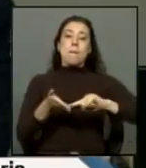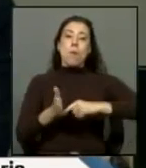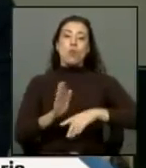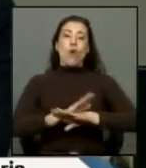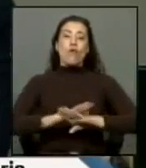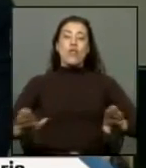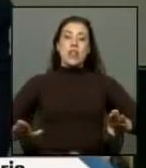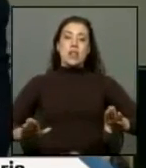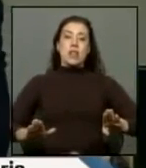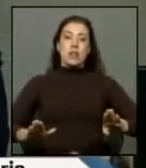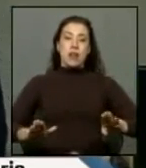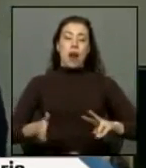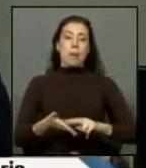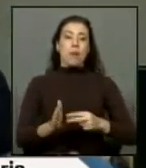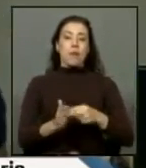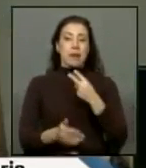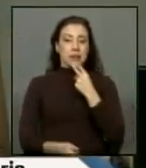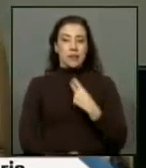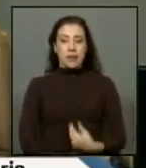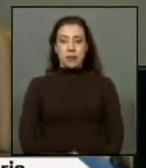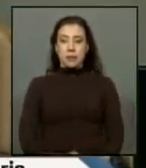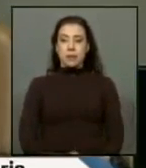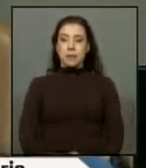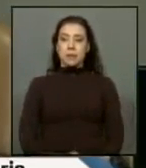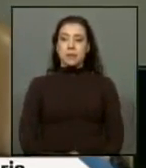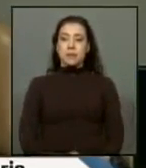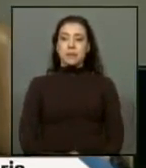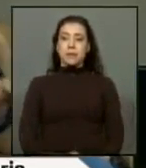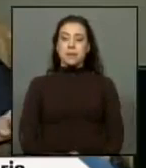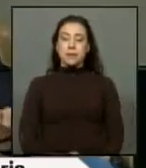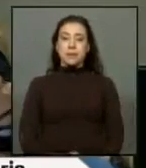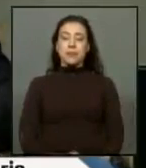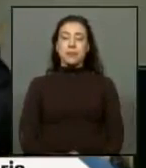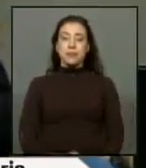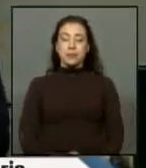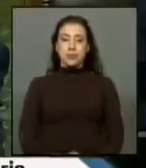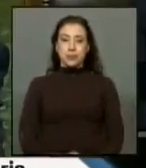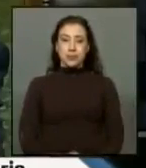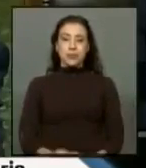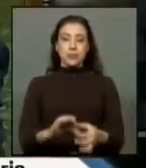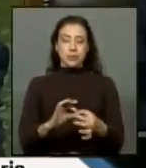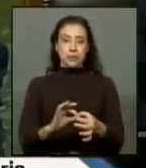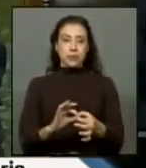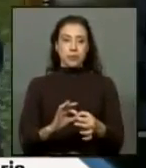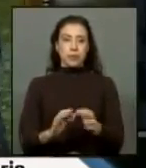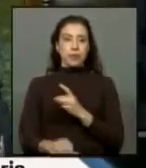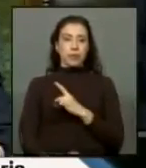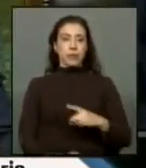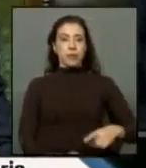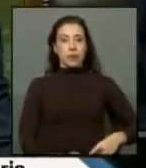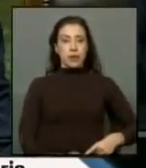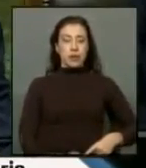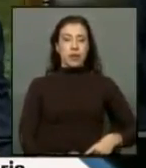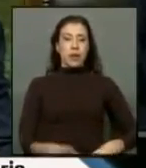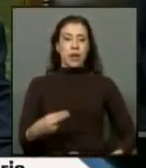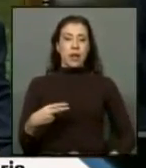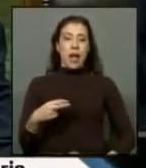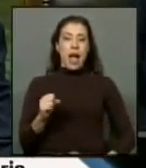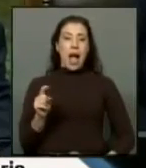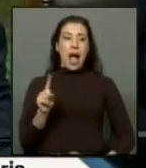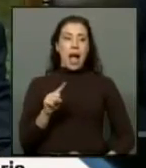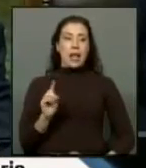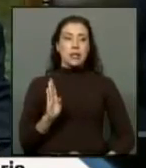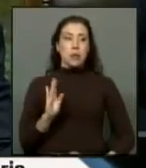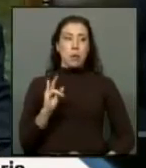final y definitivo al problema que se está viviendo gracias presidente muchas gracias diputado señor Afón en representación del partido comunista de